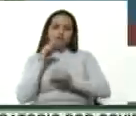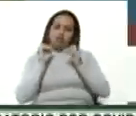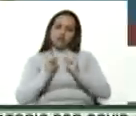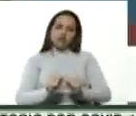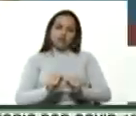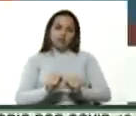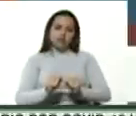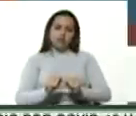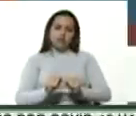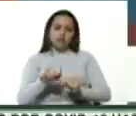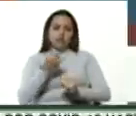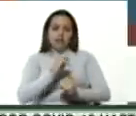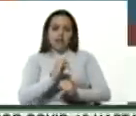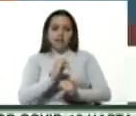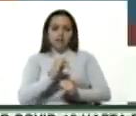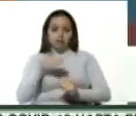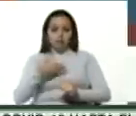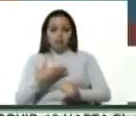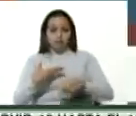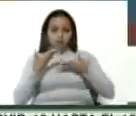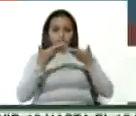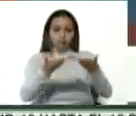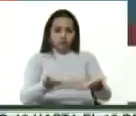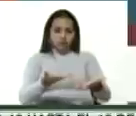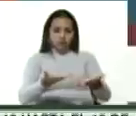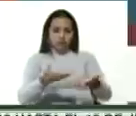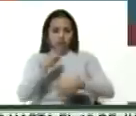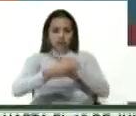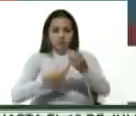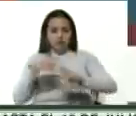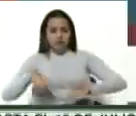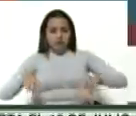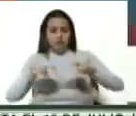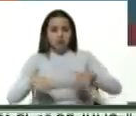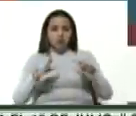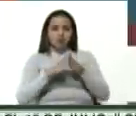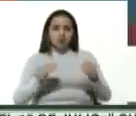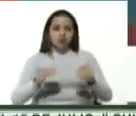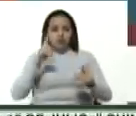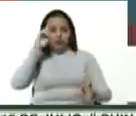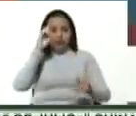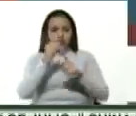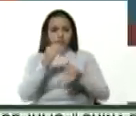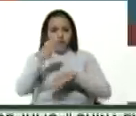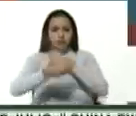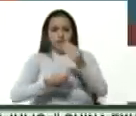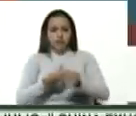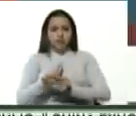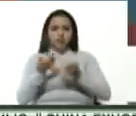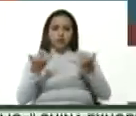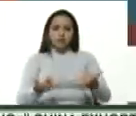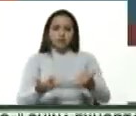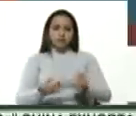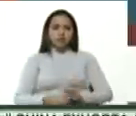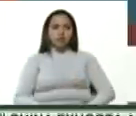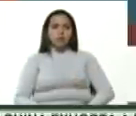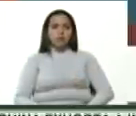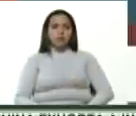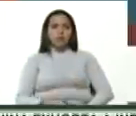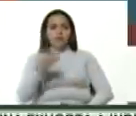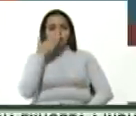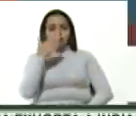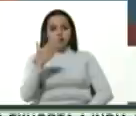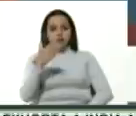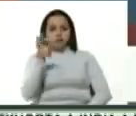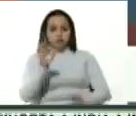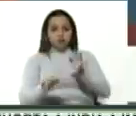de que él tiene para poder llevar adelante esta investigación, bueno, y todos los elementos que conforman este caso ante la Corte Penal